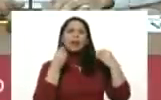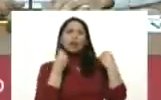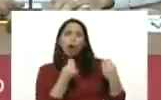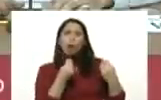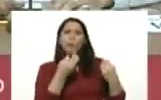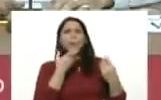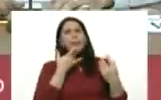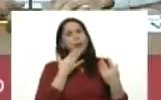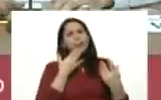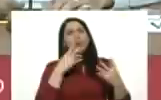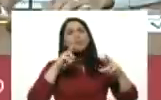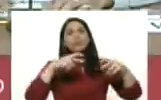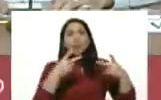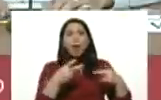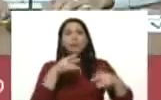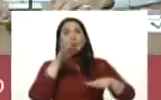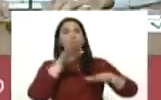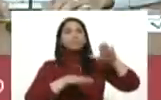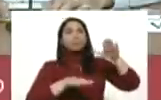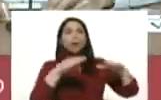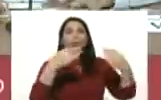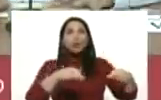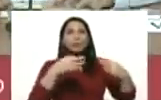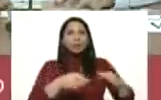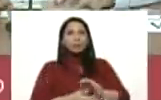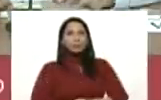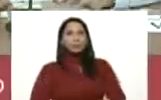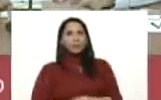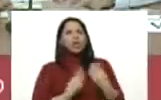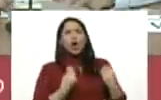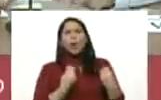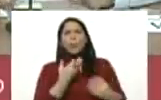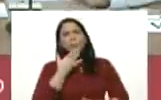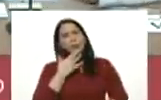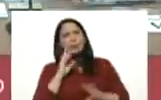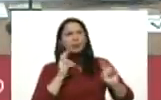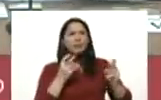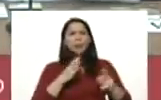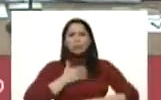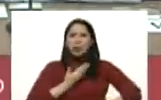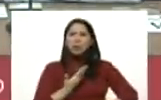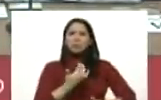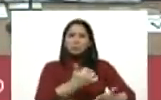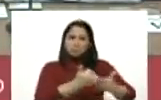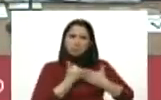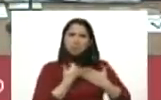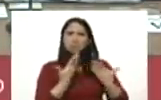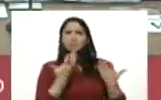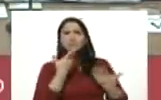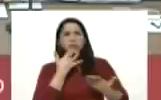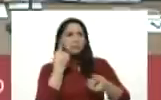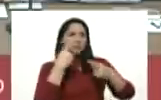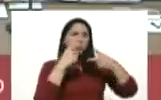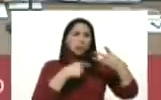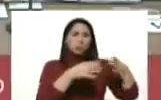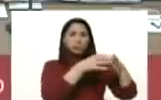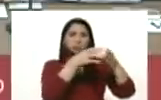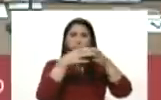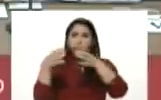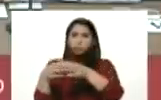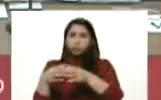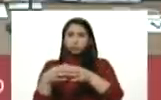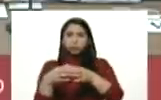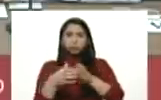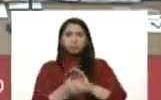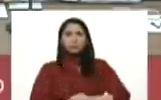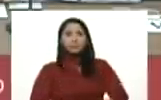sería la nueva y relativa normalidad, cómo ellos también pueden ayudar desde sus distintos sectores a